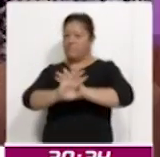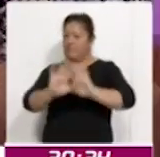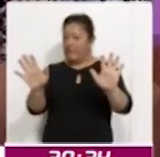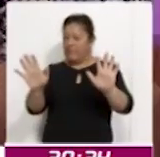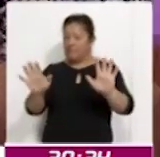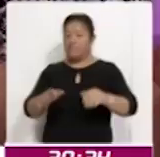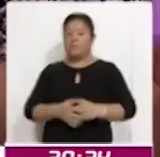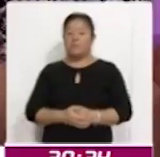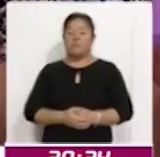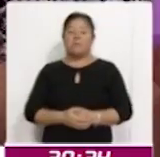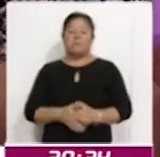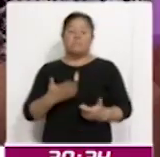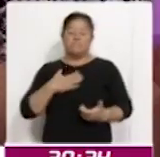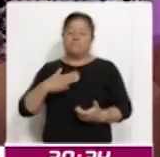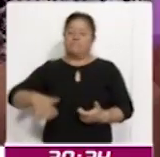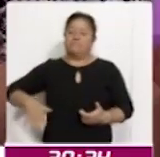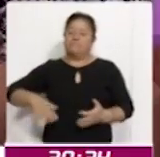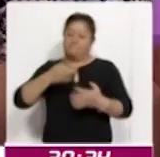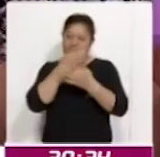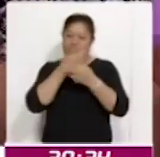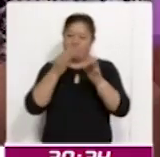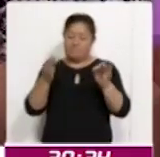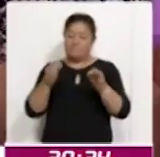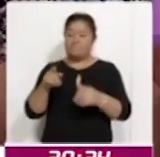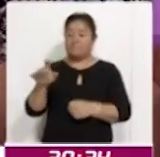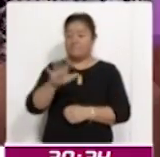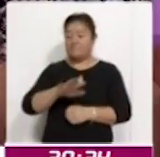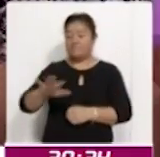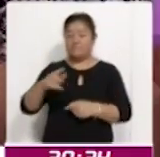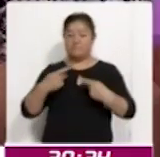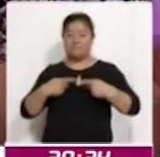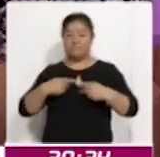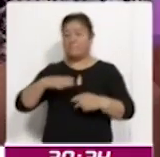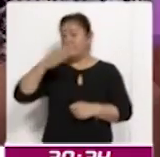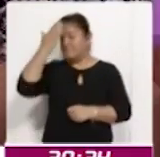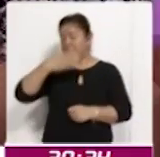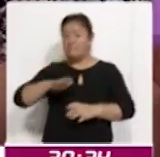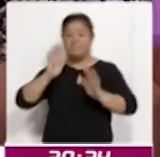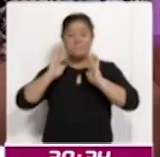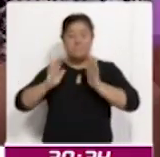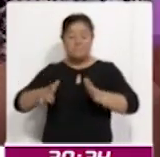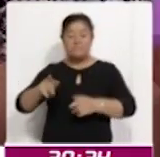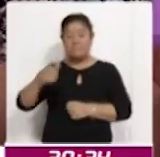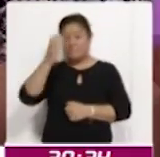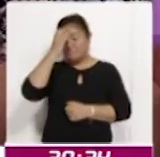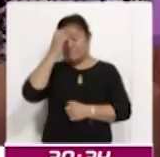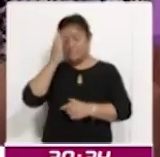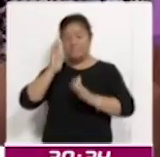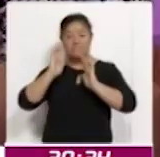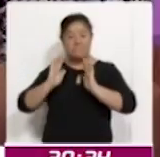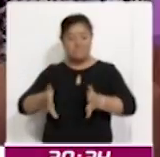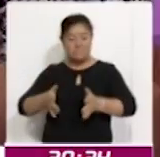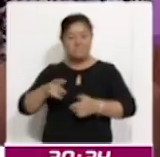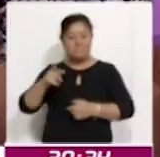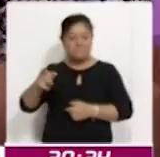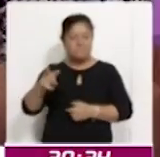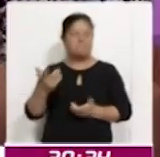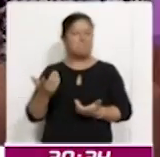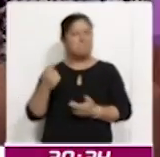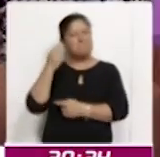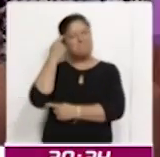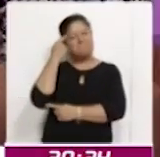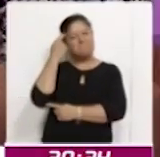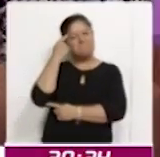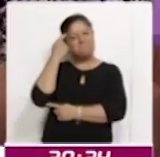momento la ciudadanía con la información de las candidaturas, con las propuestas, bueno, pues es el momento de reflexionar el voto